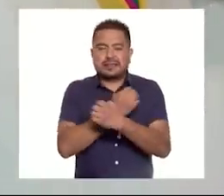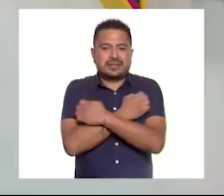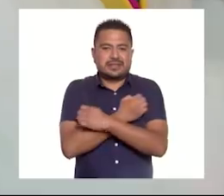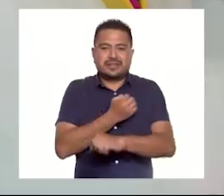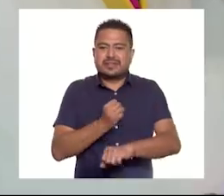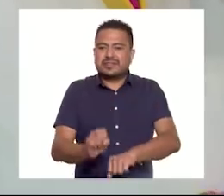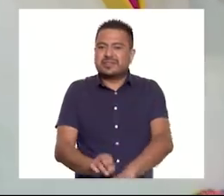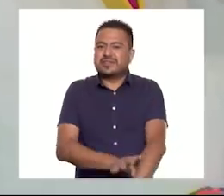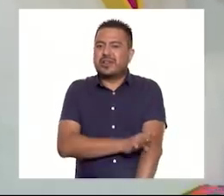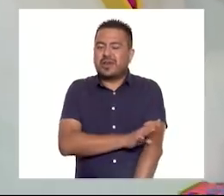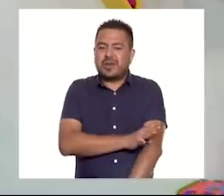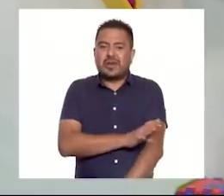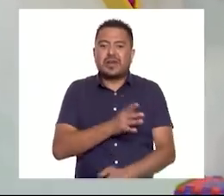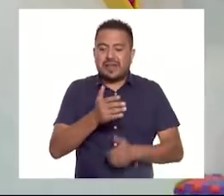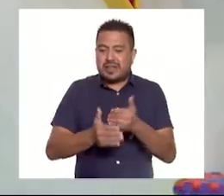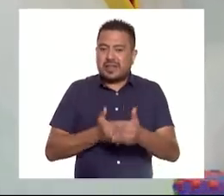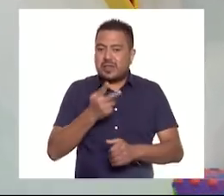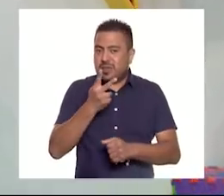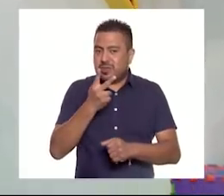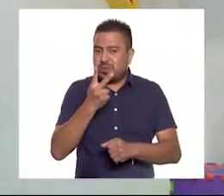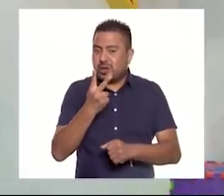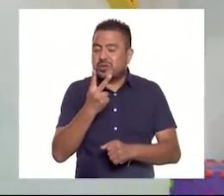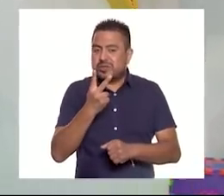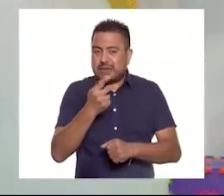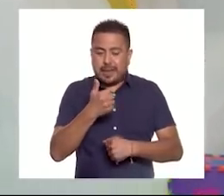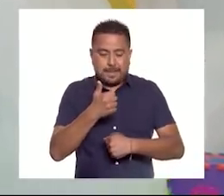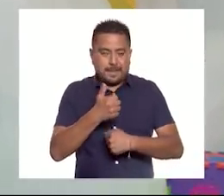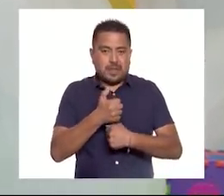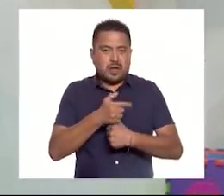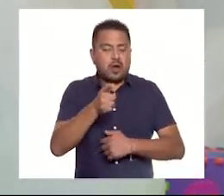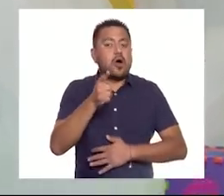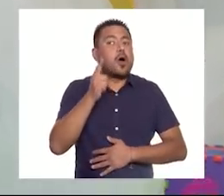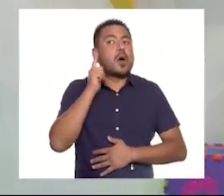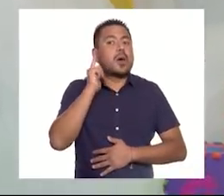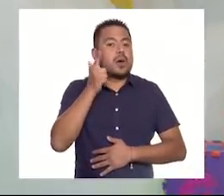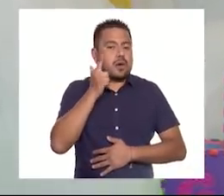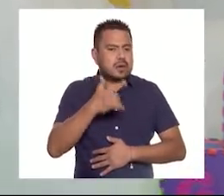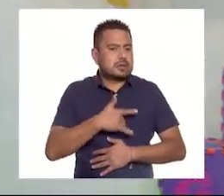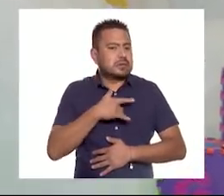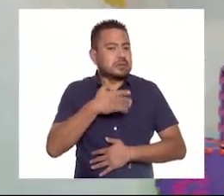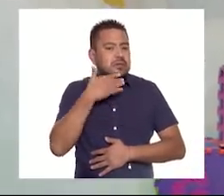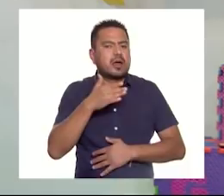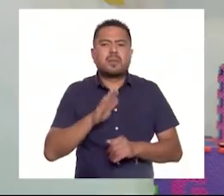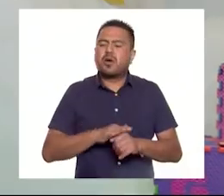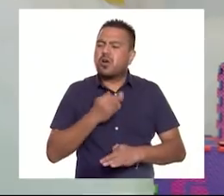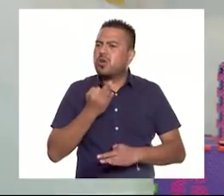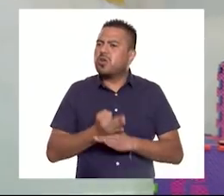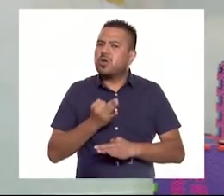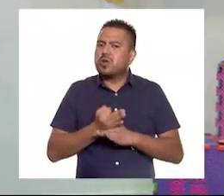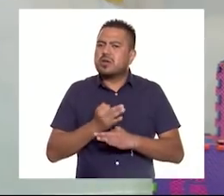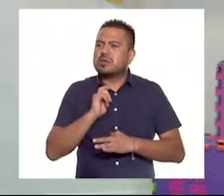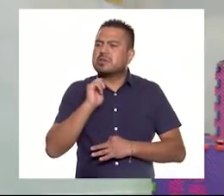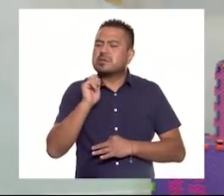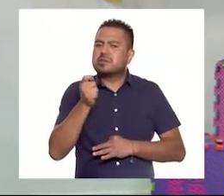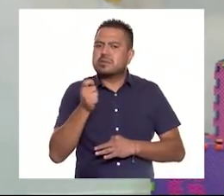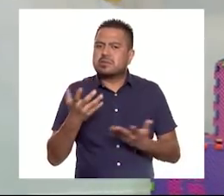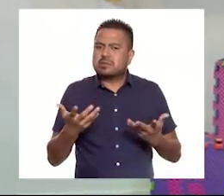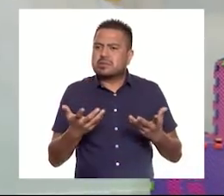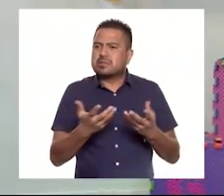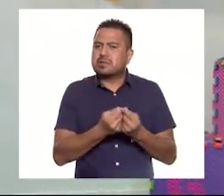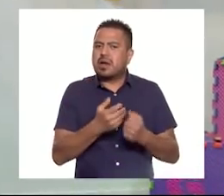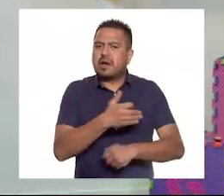Socioemocional del ciclo 2 de primaria, espero que estén muy bien porque vamos a ver los parientes